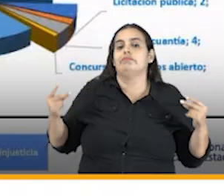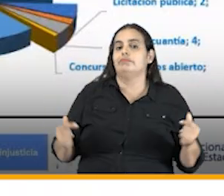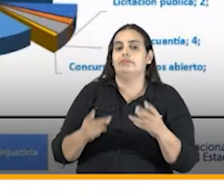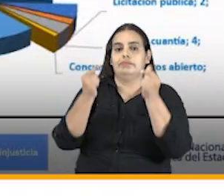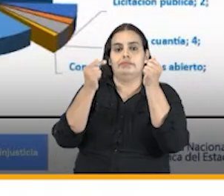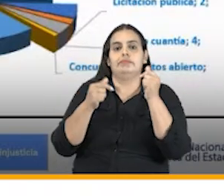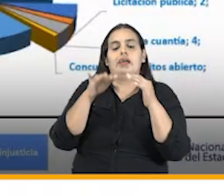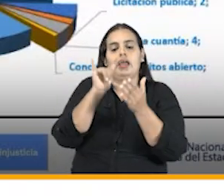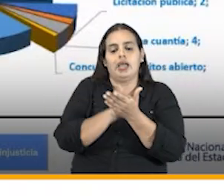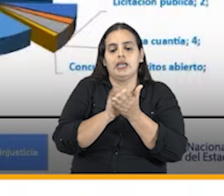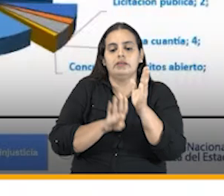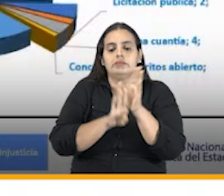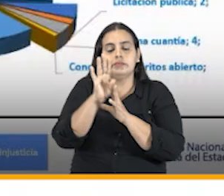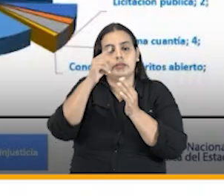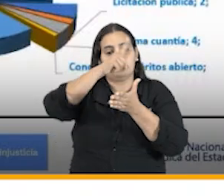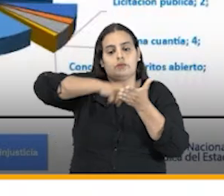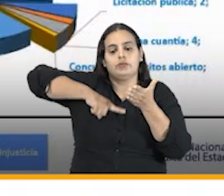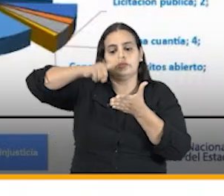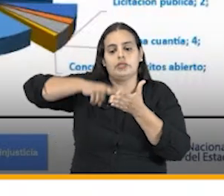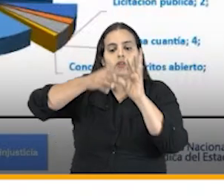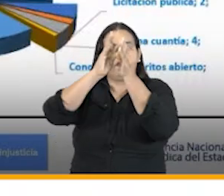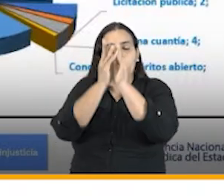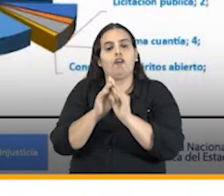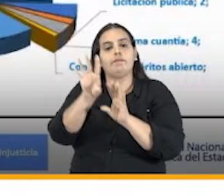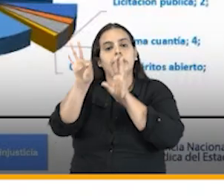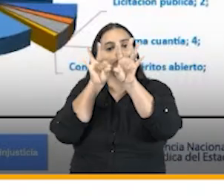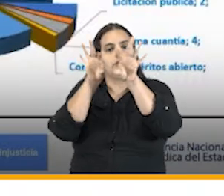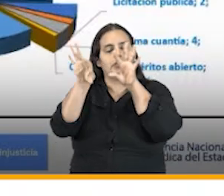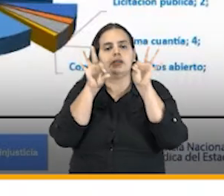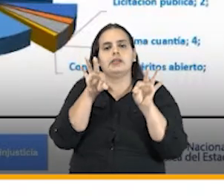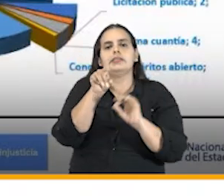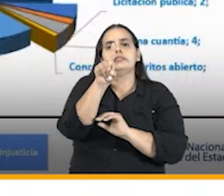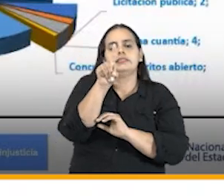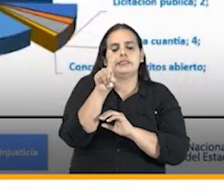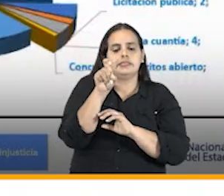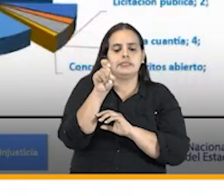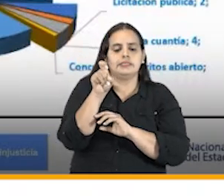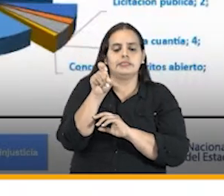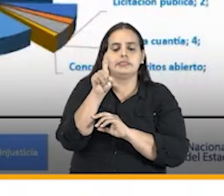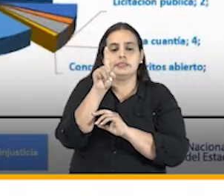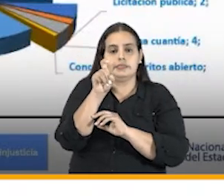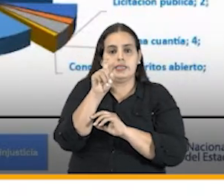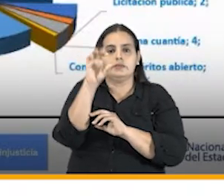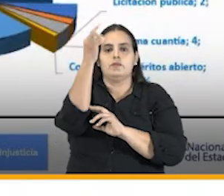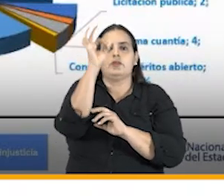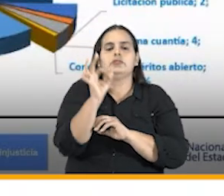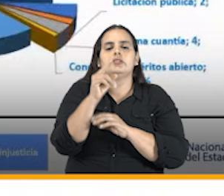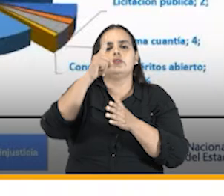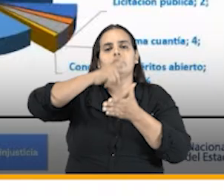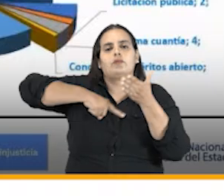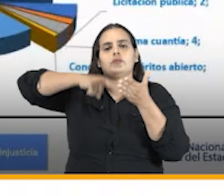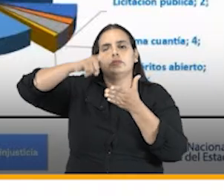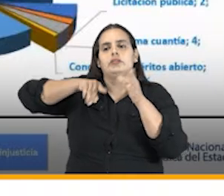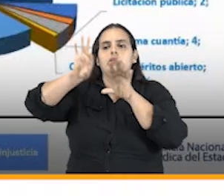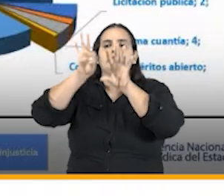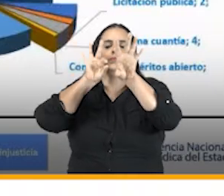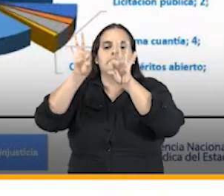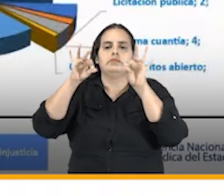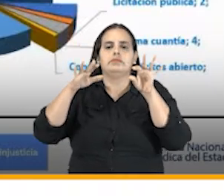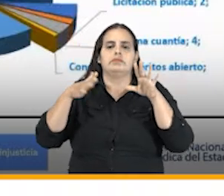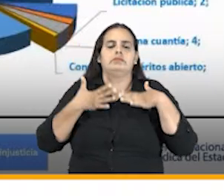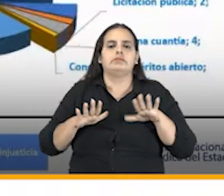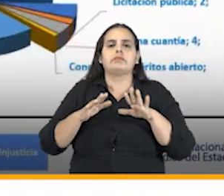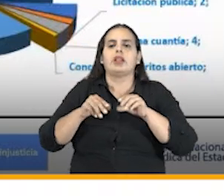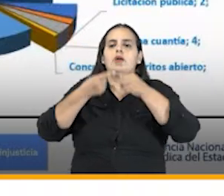proporción a la modalidad de contratos de la forma de selección tenemos 6% de contratos de selección abreviada